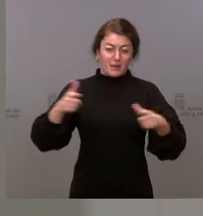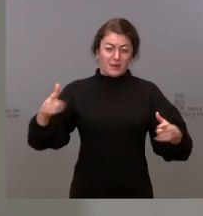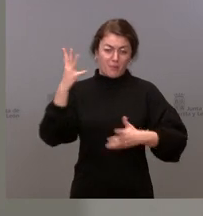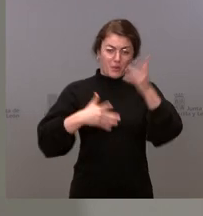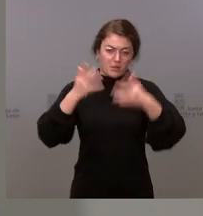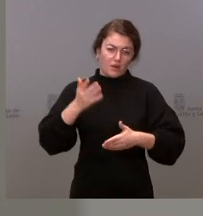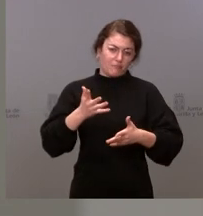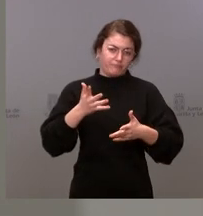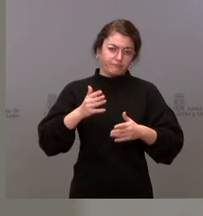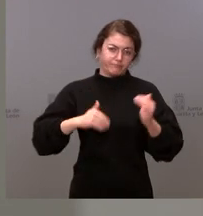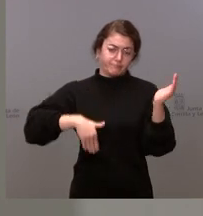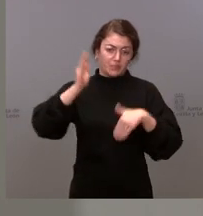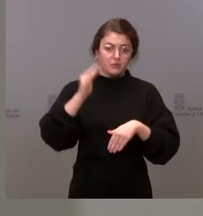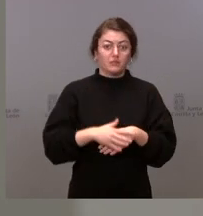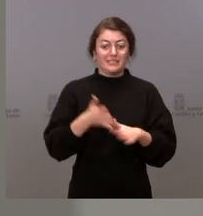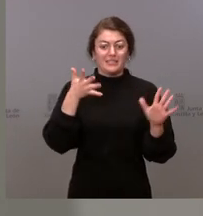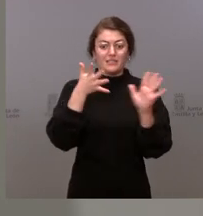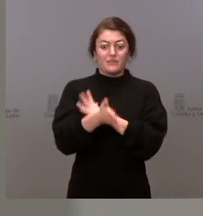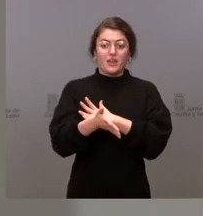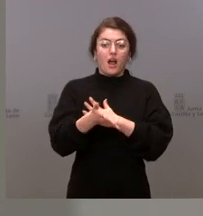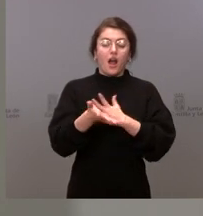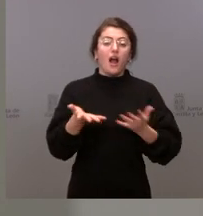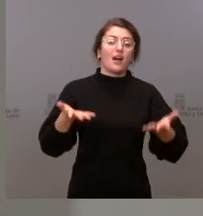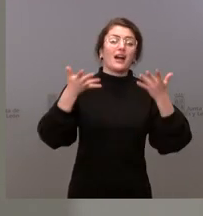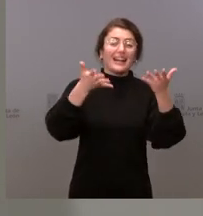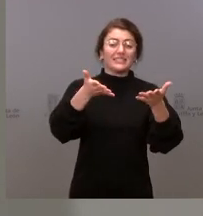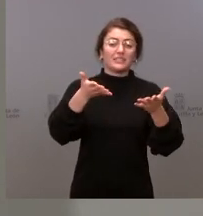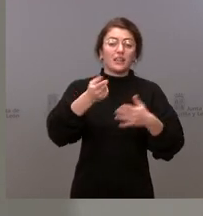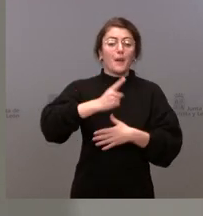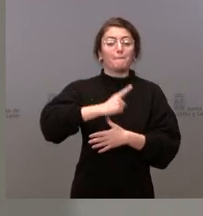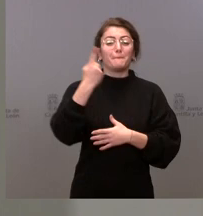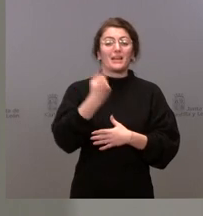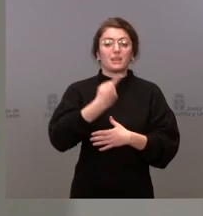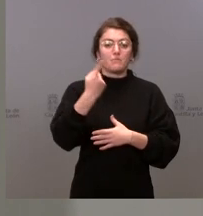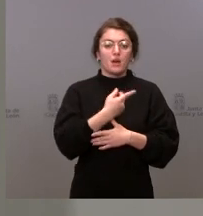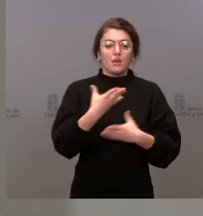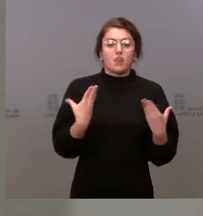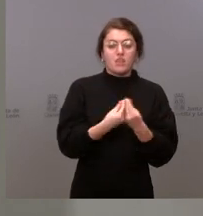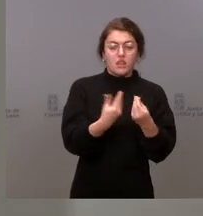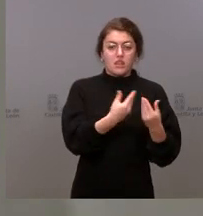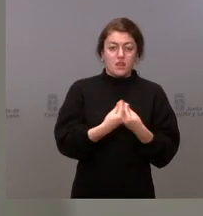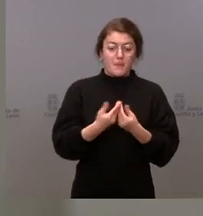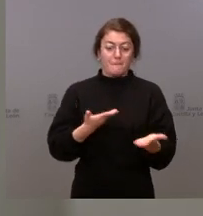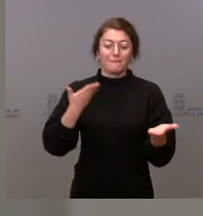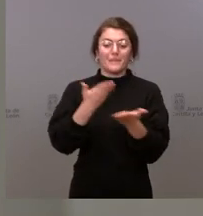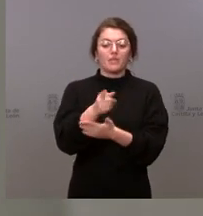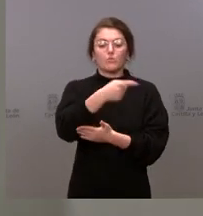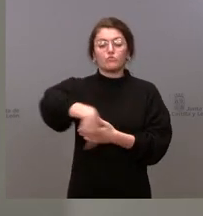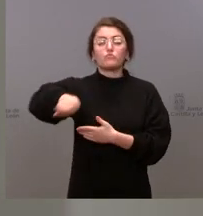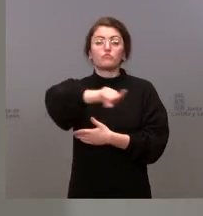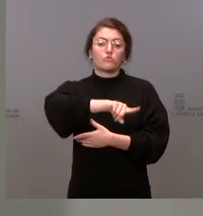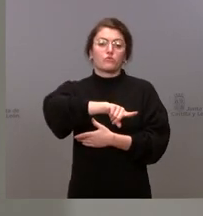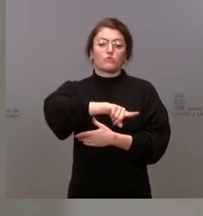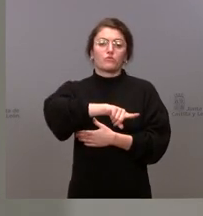actividad de nuestra asistencia primaria. He de decirles que pedimos a los ciudadanos el